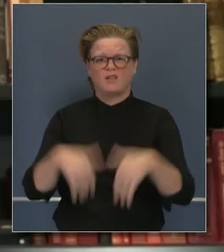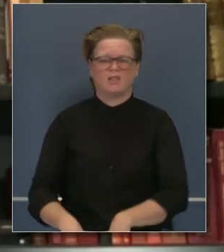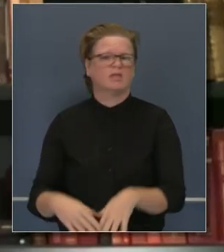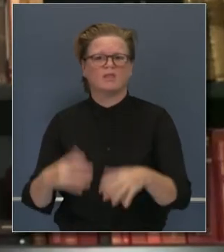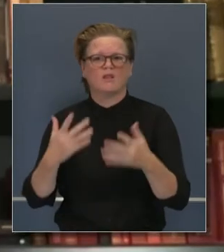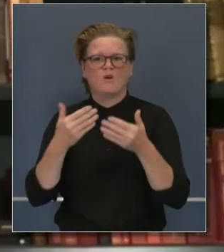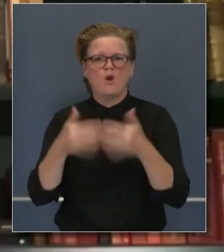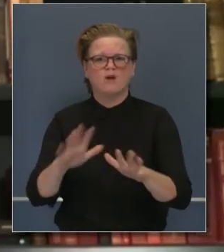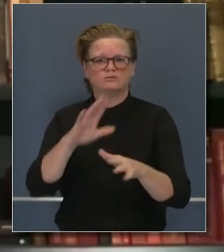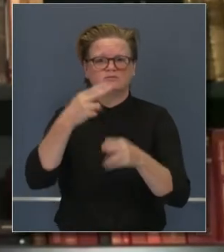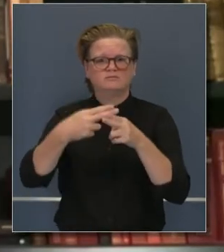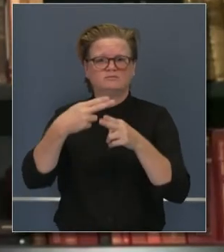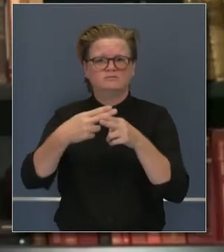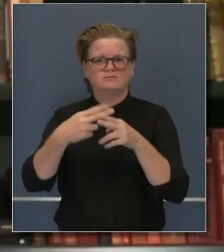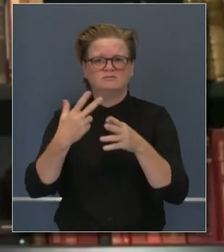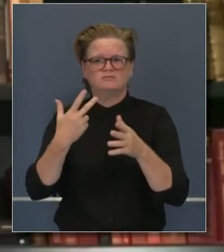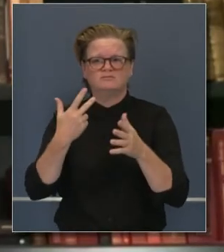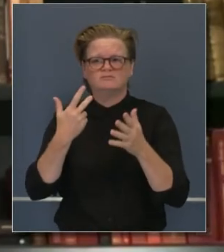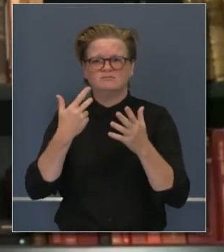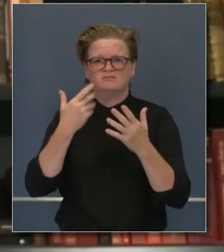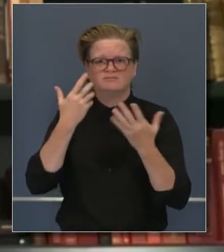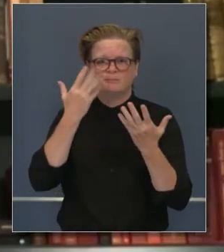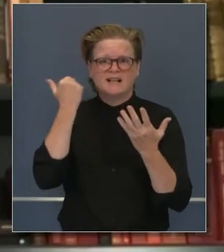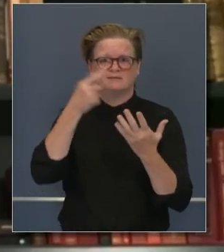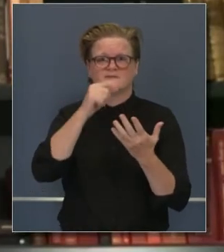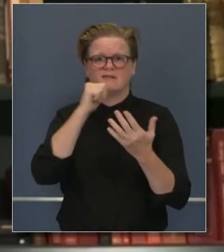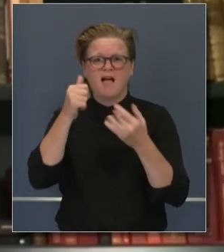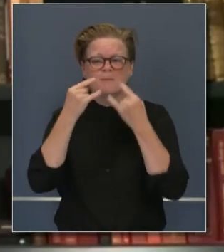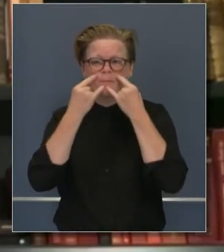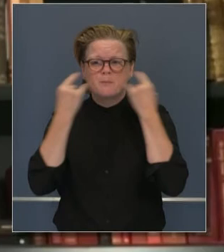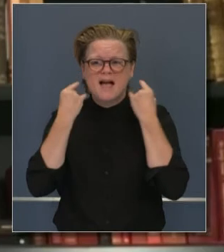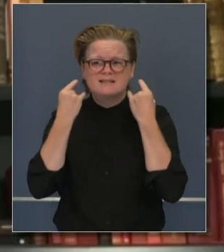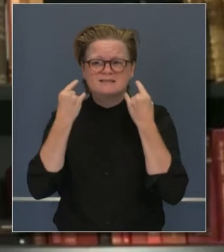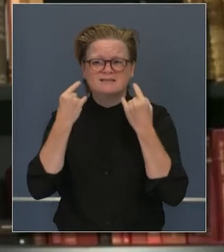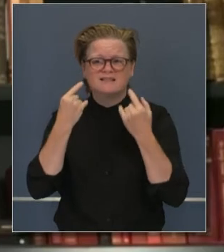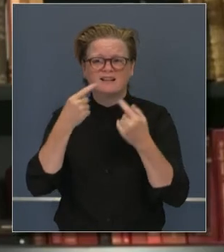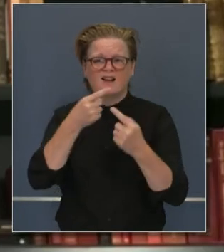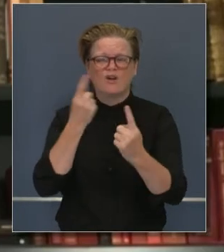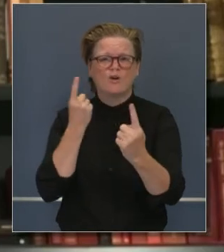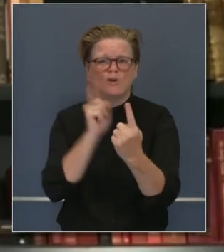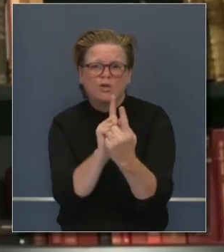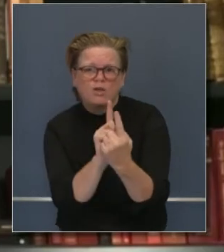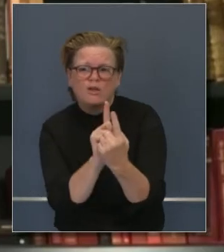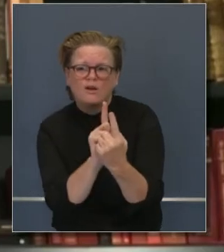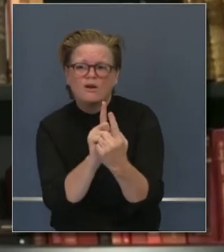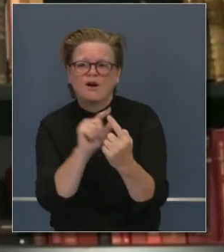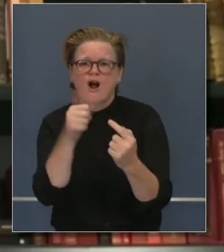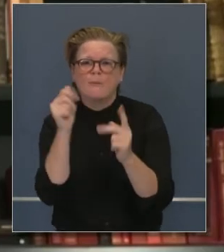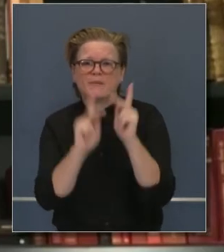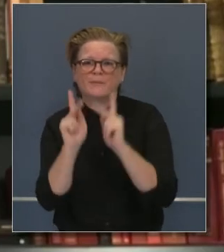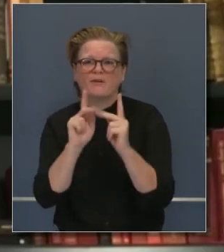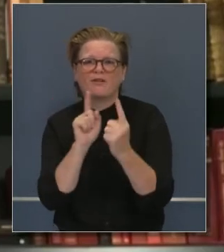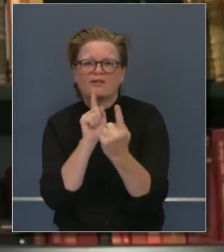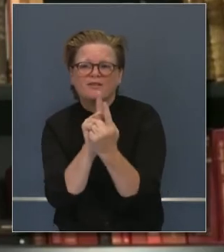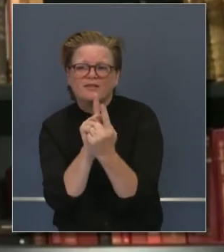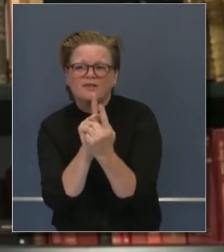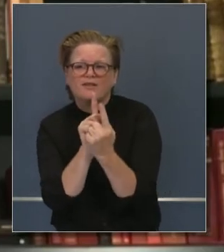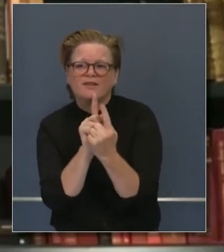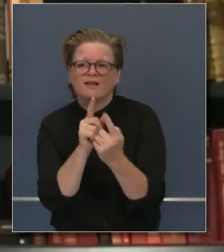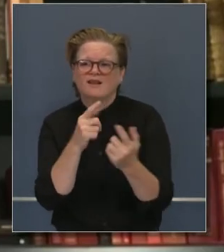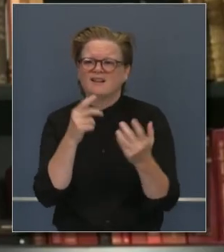foto suya en una fiesta de cumpleaños sin mascarilla y estaba hablando muy de cerca con otras personas.